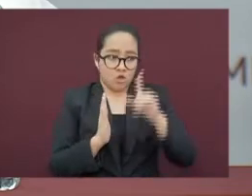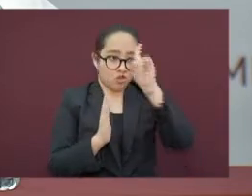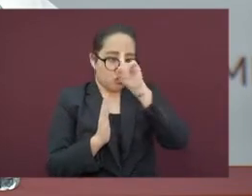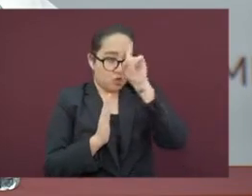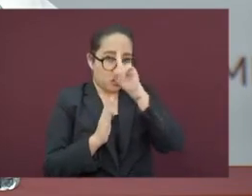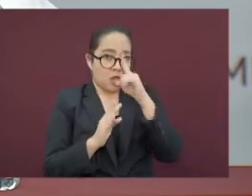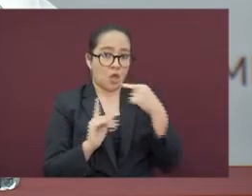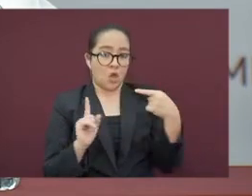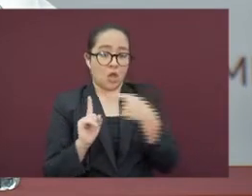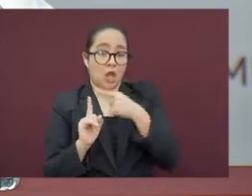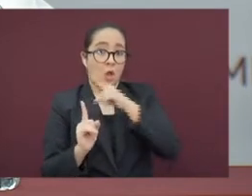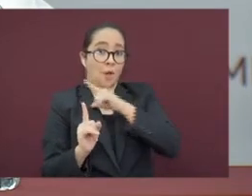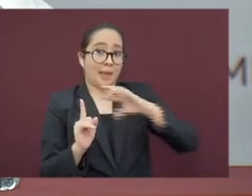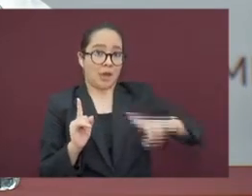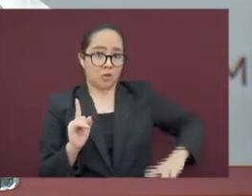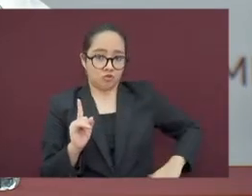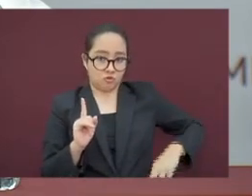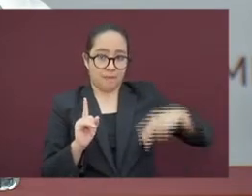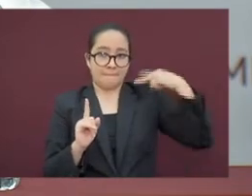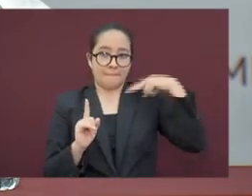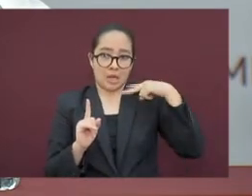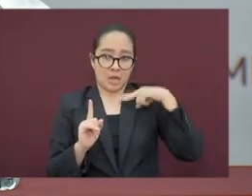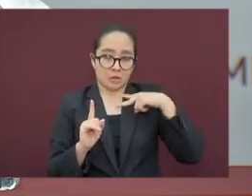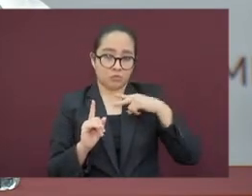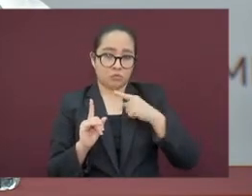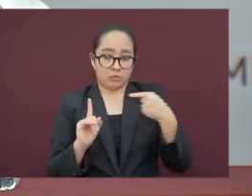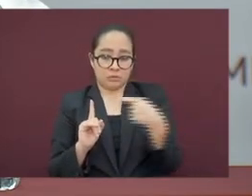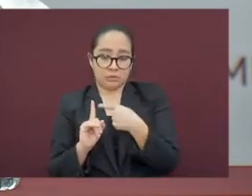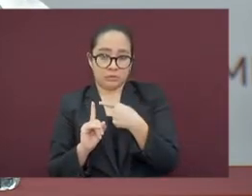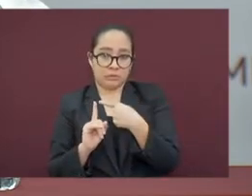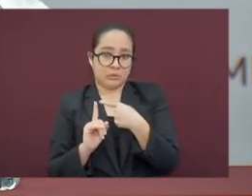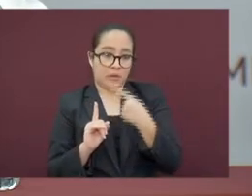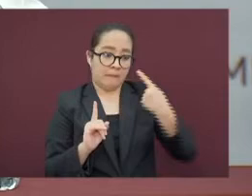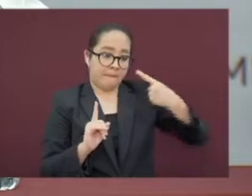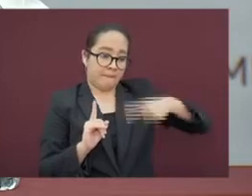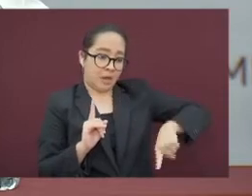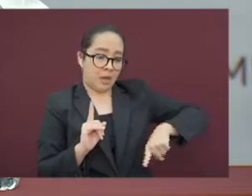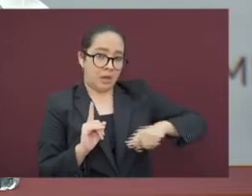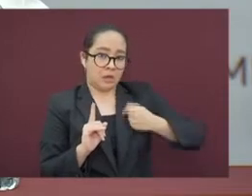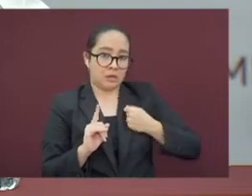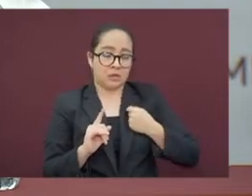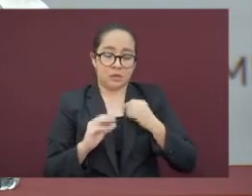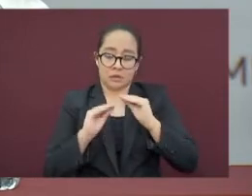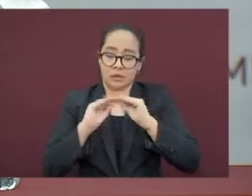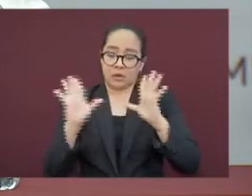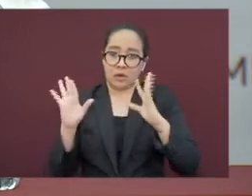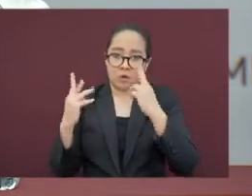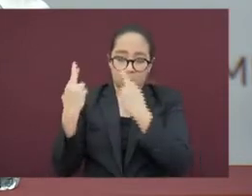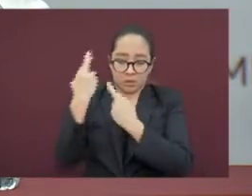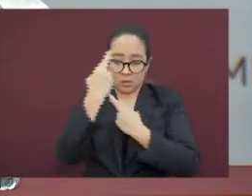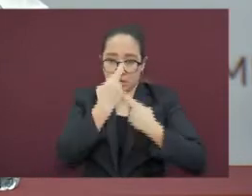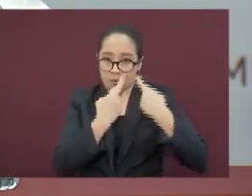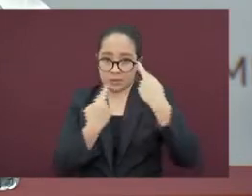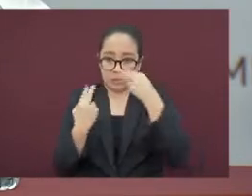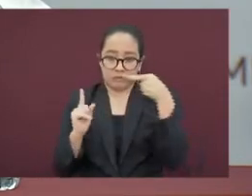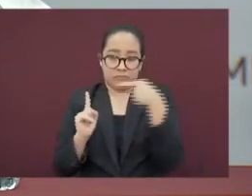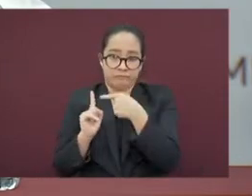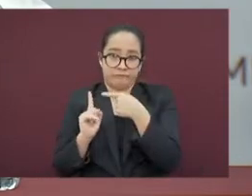y que, desde luego, son inspeccionadas por él mismo.